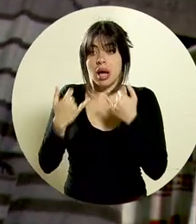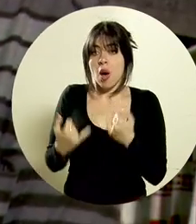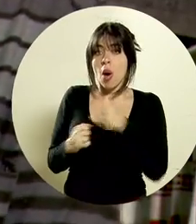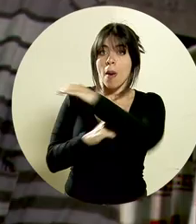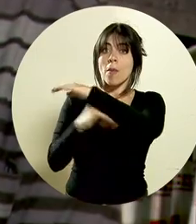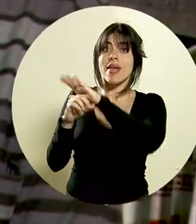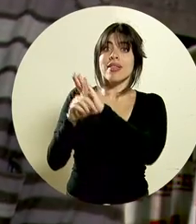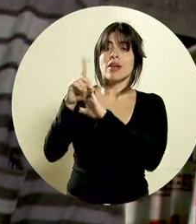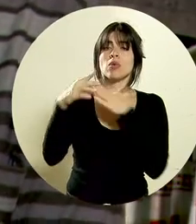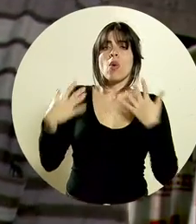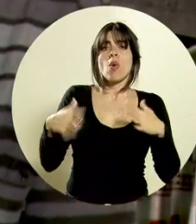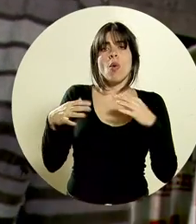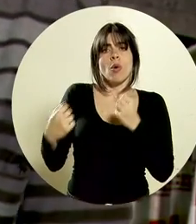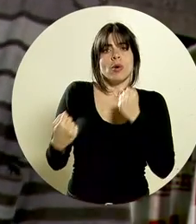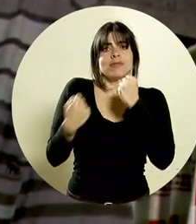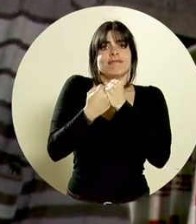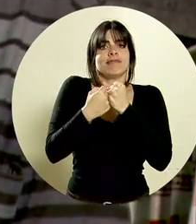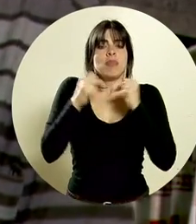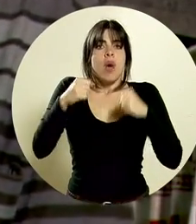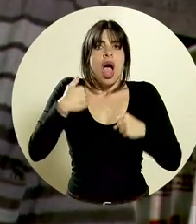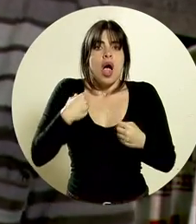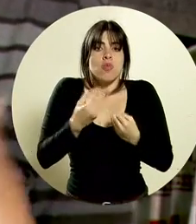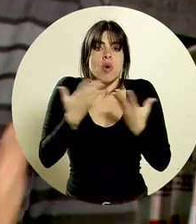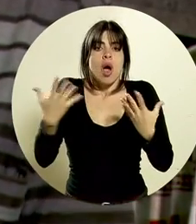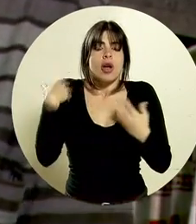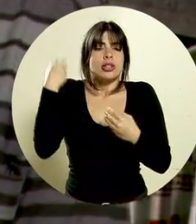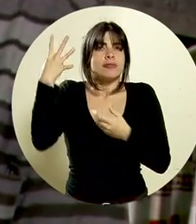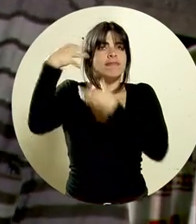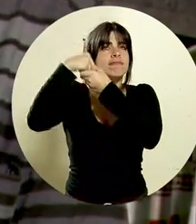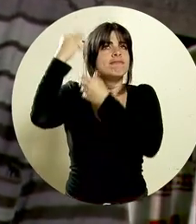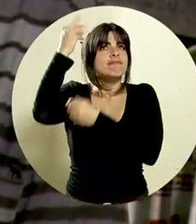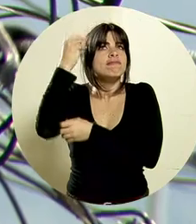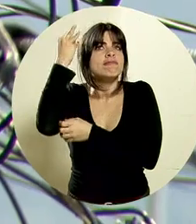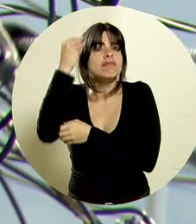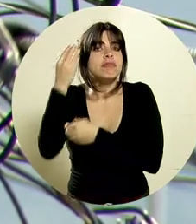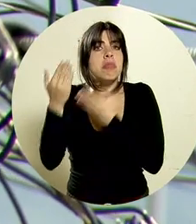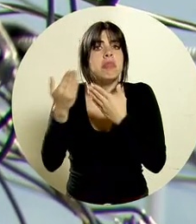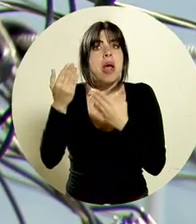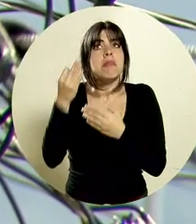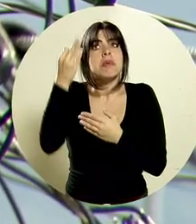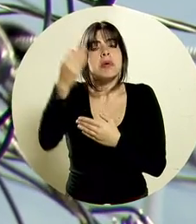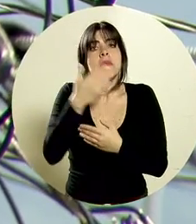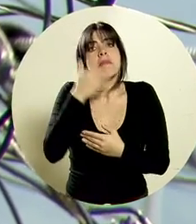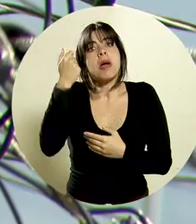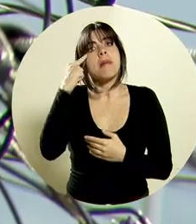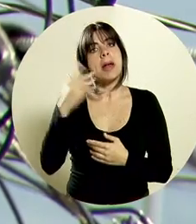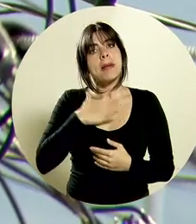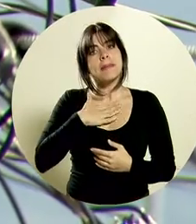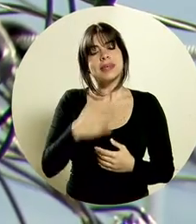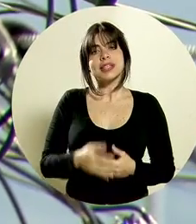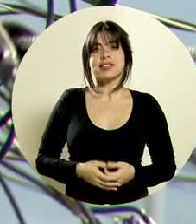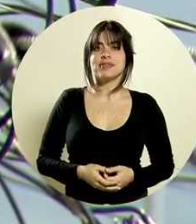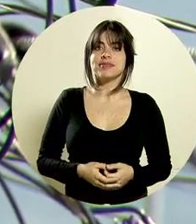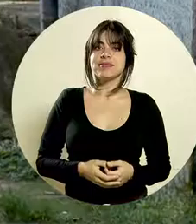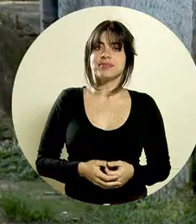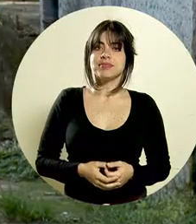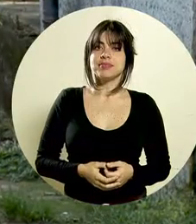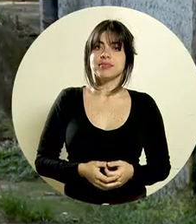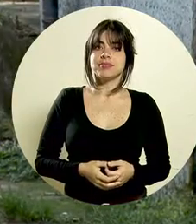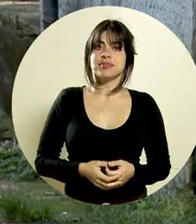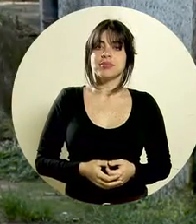ahora el Puente de Desarrollo Me ha impulsado a tener muchas cosas en mi mente Puede ser que vengan cosas mejores para mí